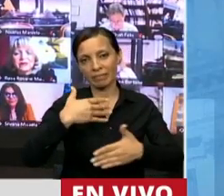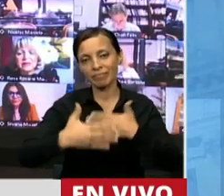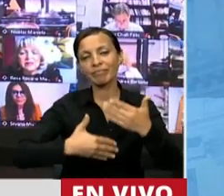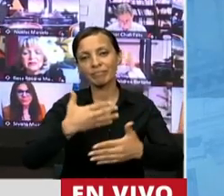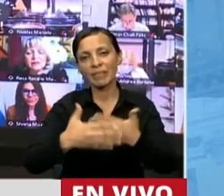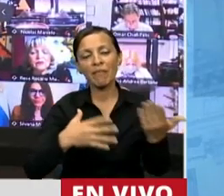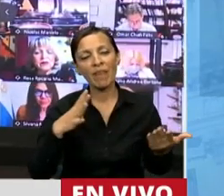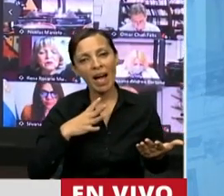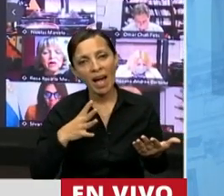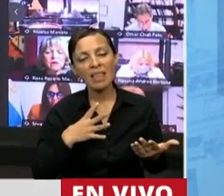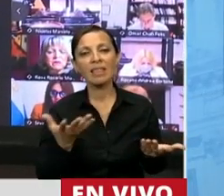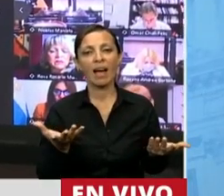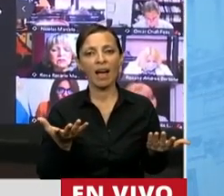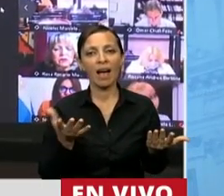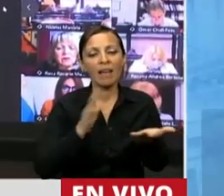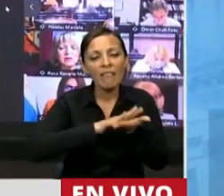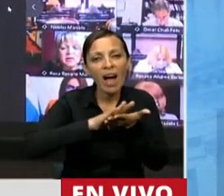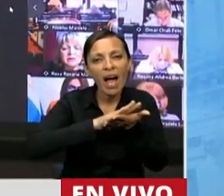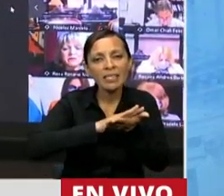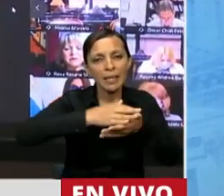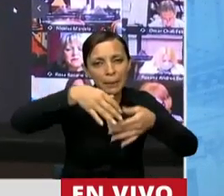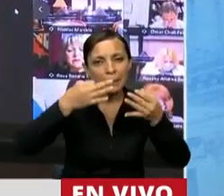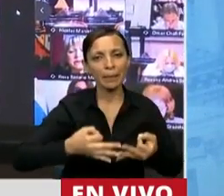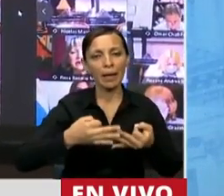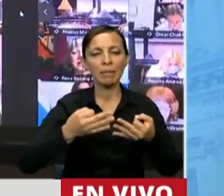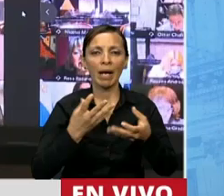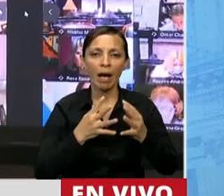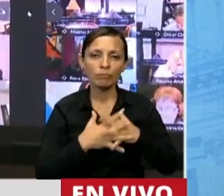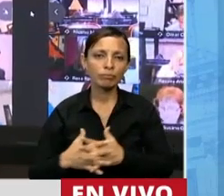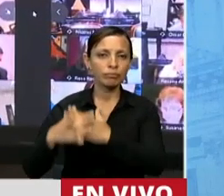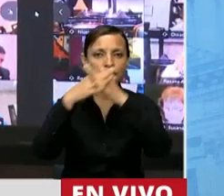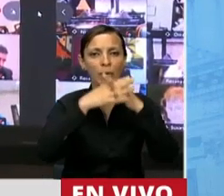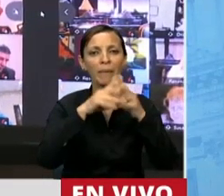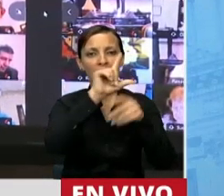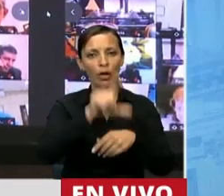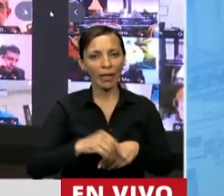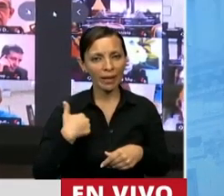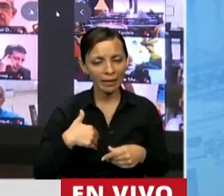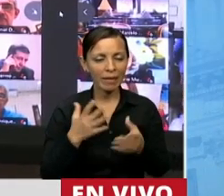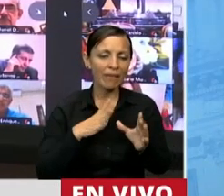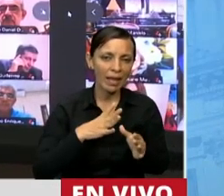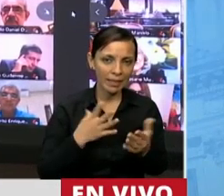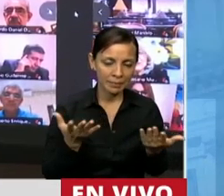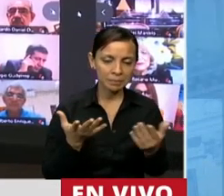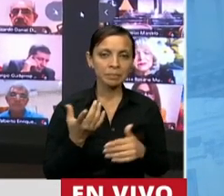que aún debemos establecer bases para el desarrollo integral de todo nuestro país. Pero